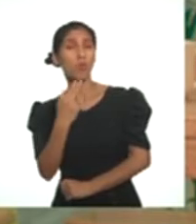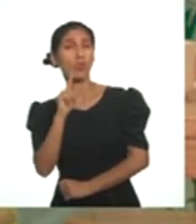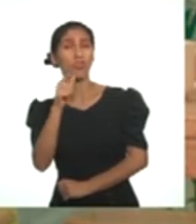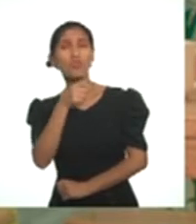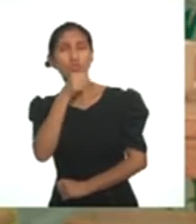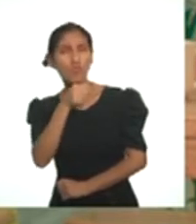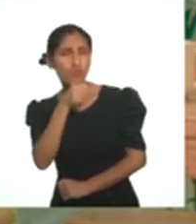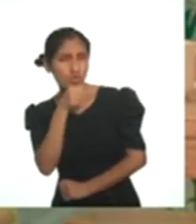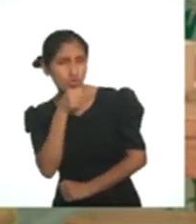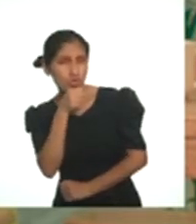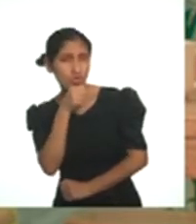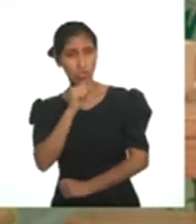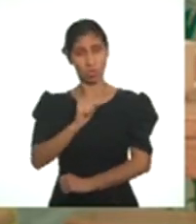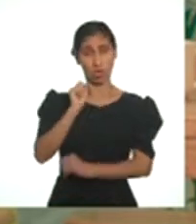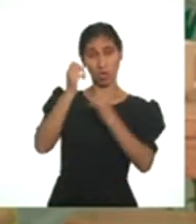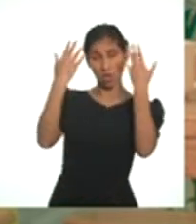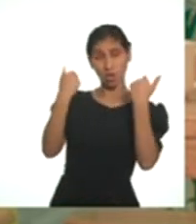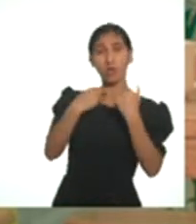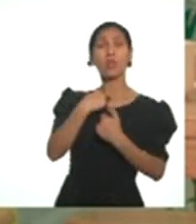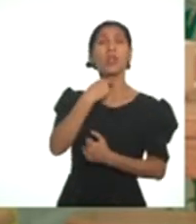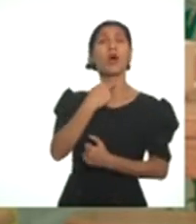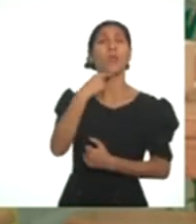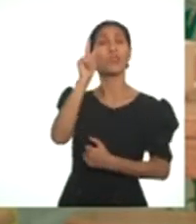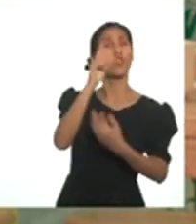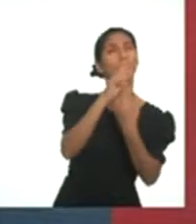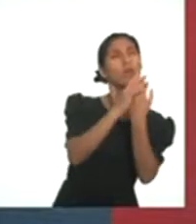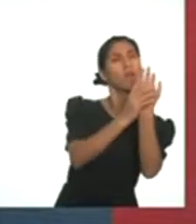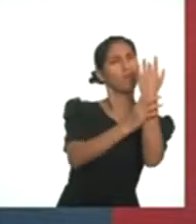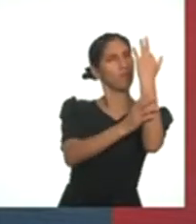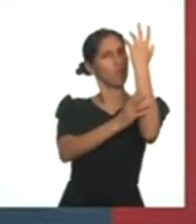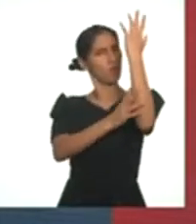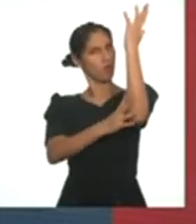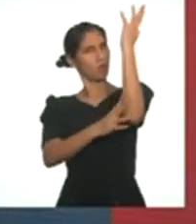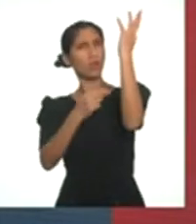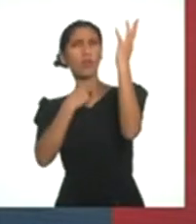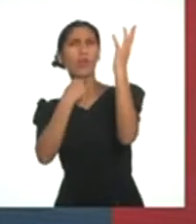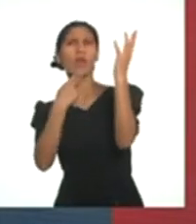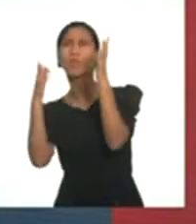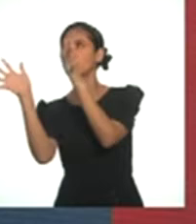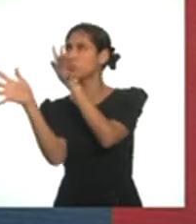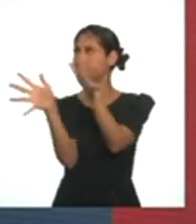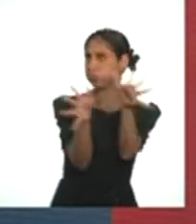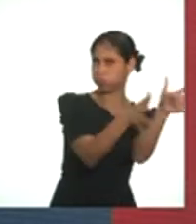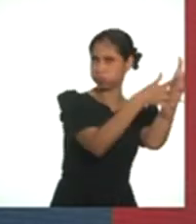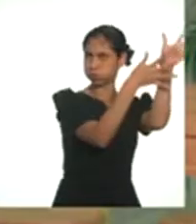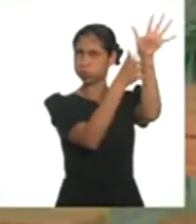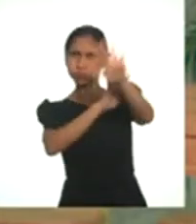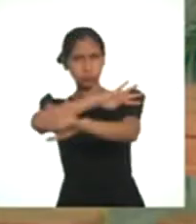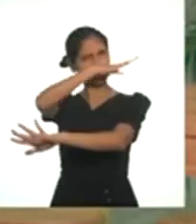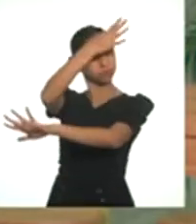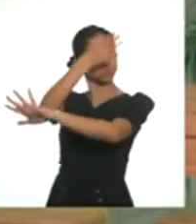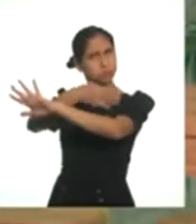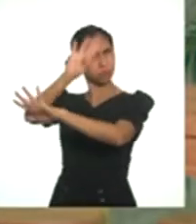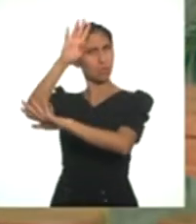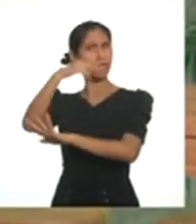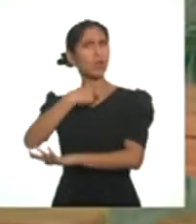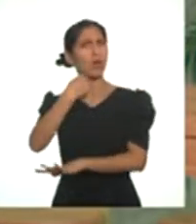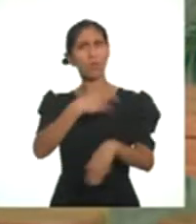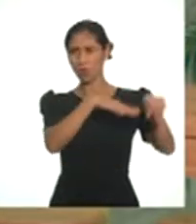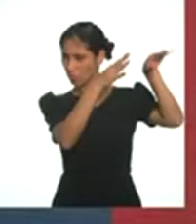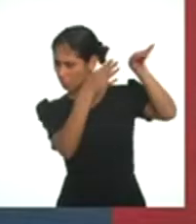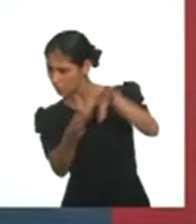anciana. La de una flor de la Amazonía. La del viento de los Andes. La del mar